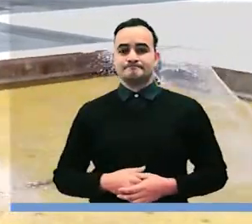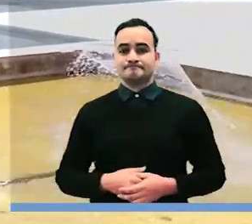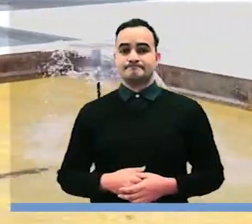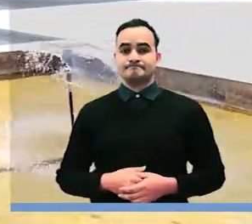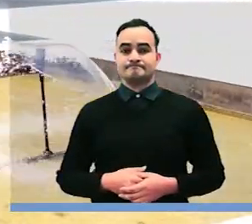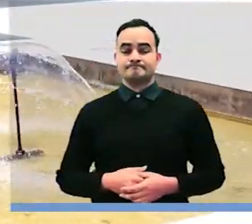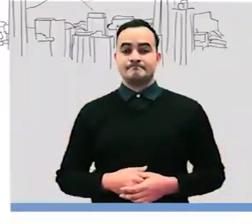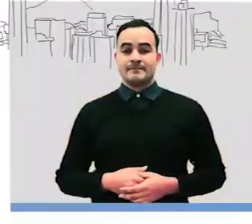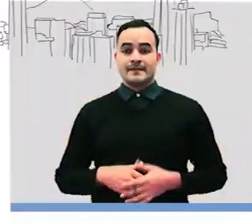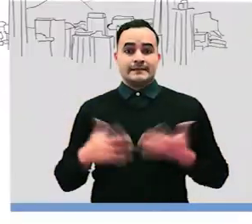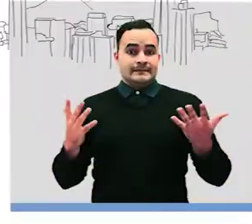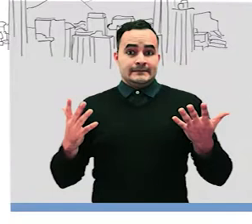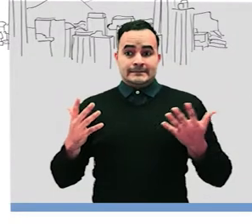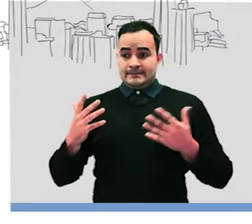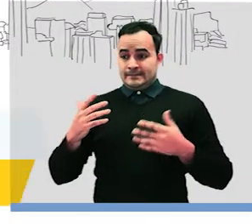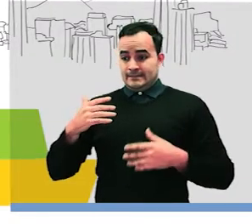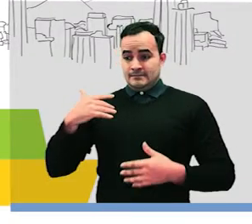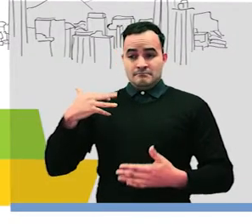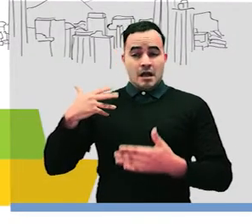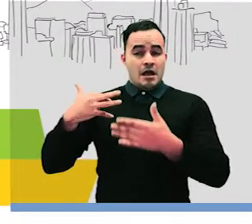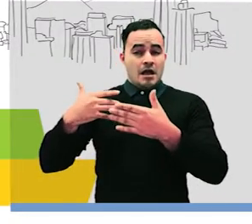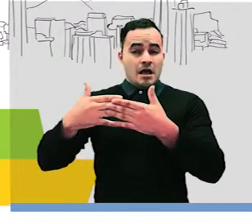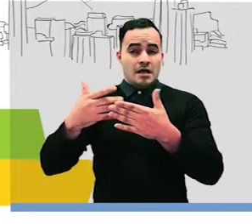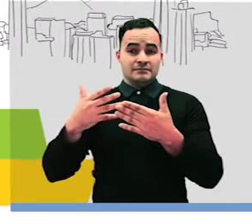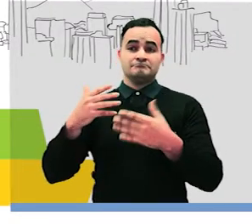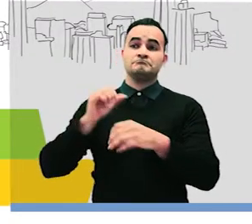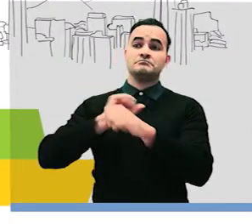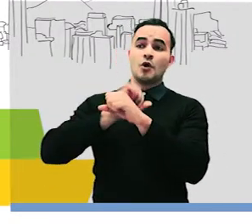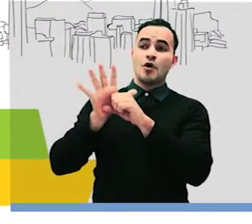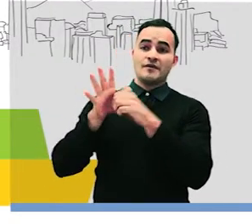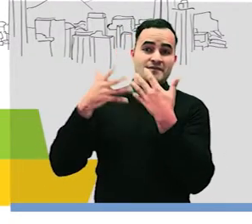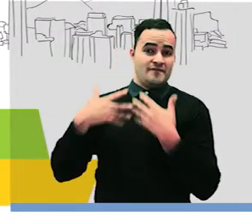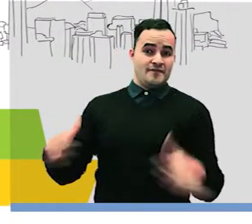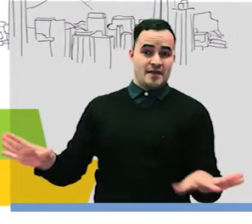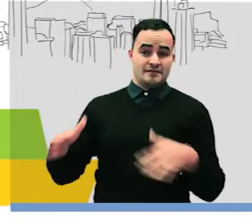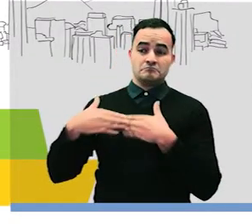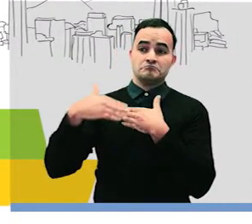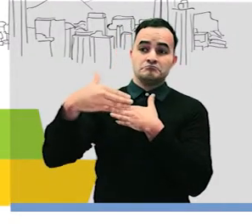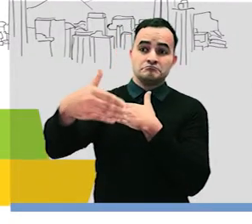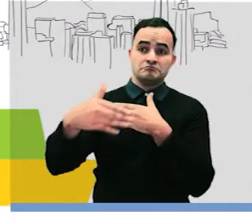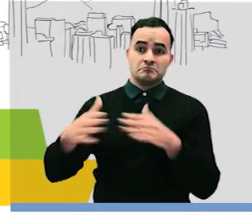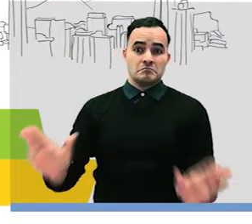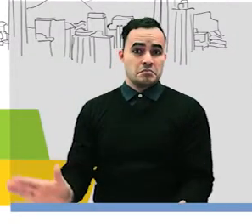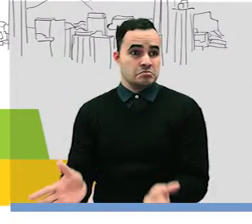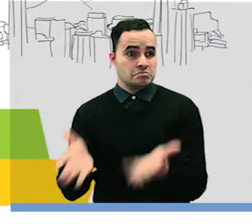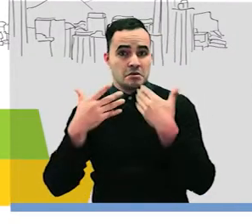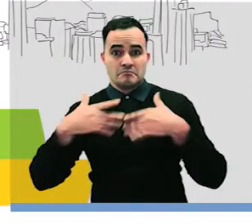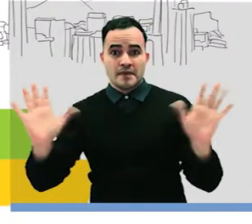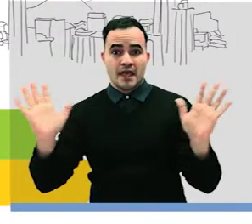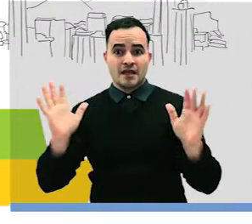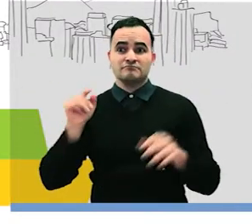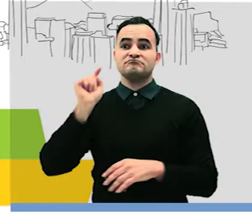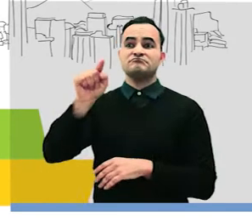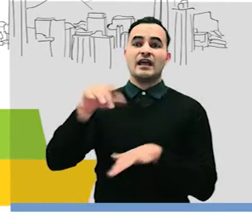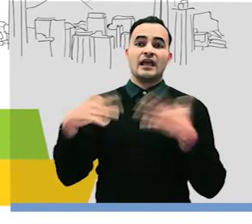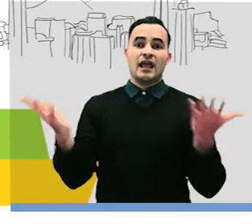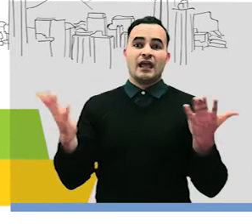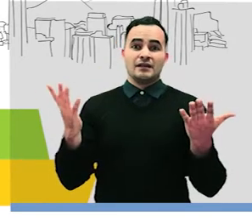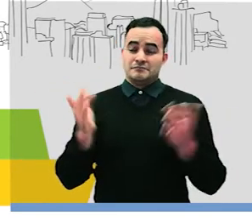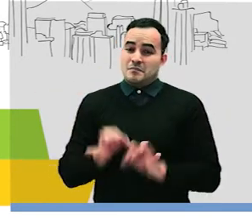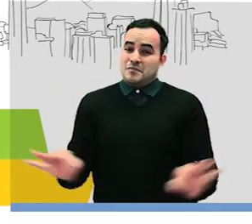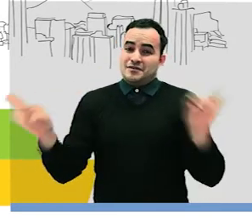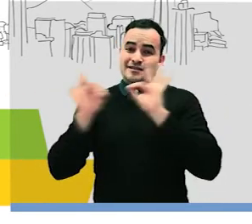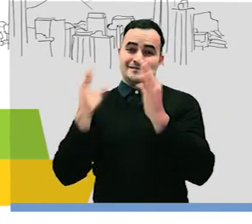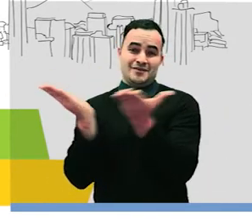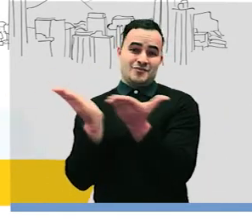computadores. La única alternativa que vamos a tener después del coronavirus, después de la pandemia, lo que han llamado la post pandemia